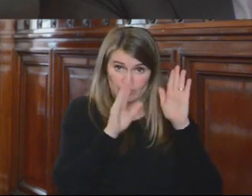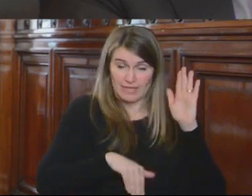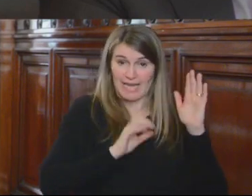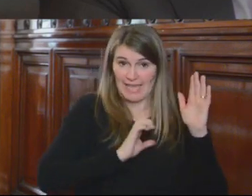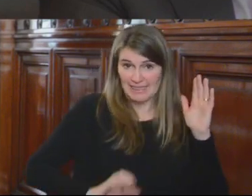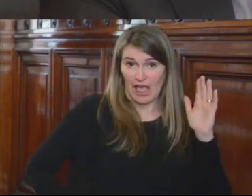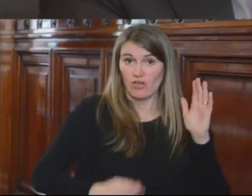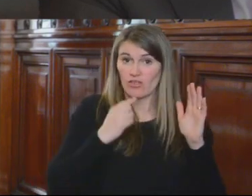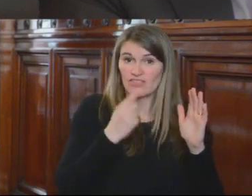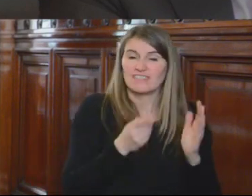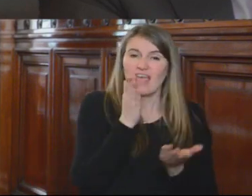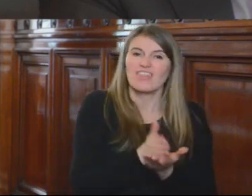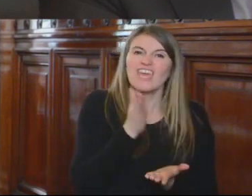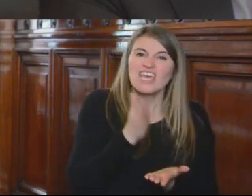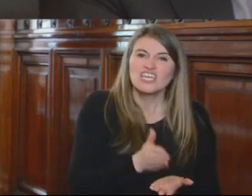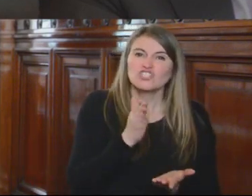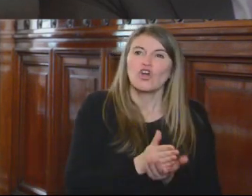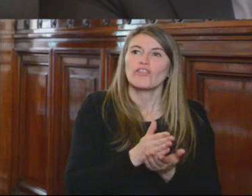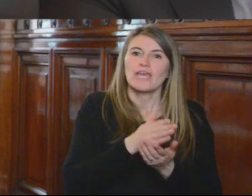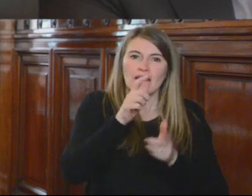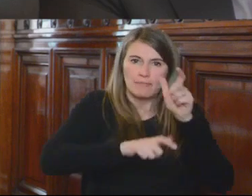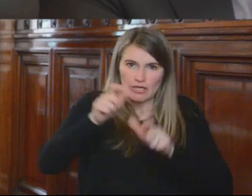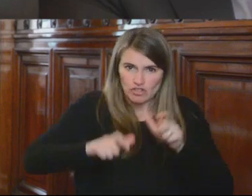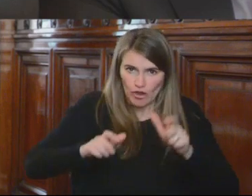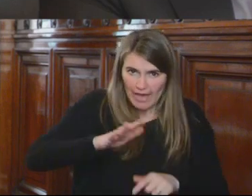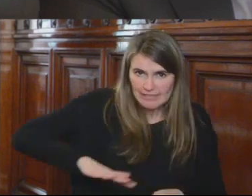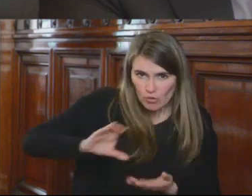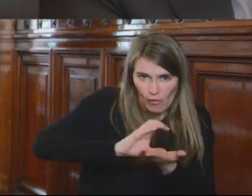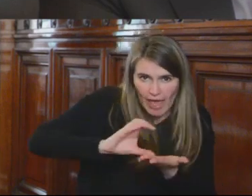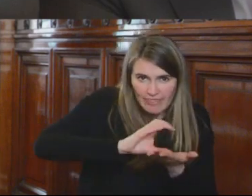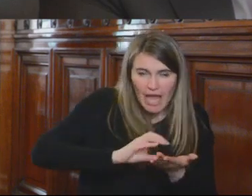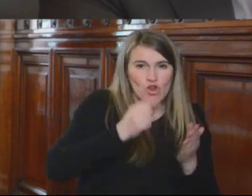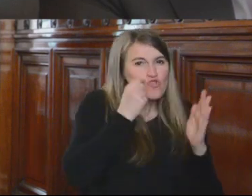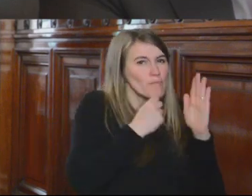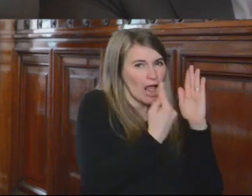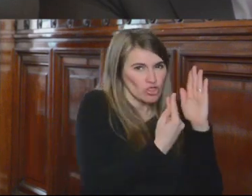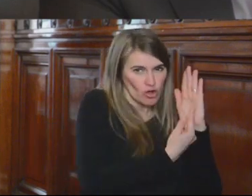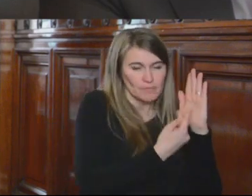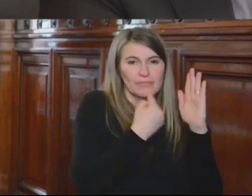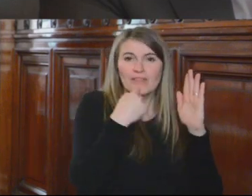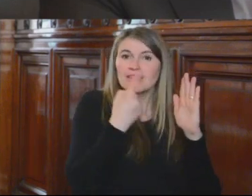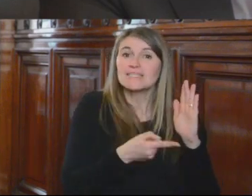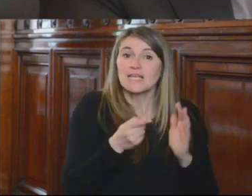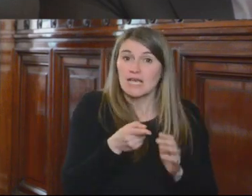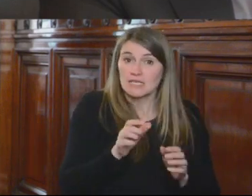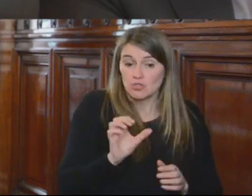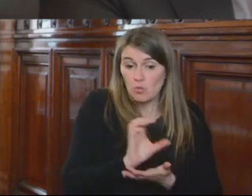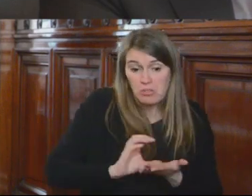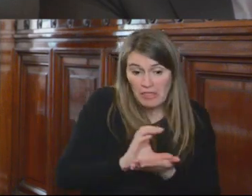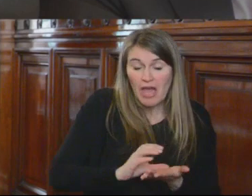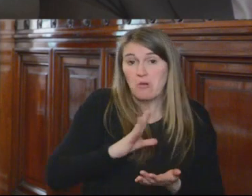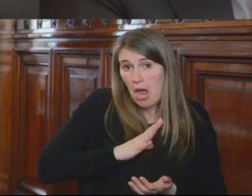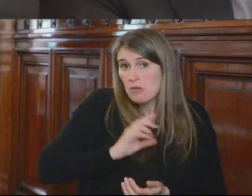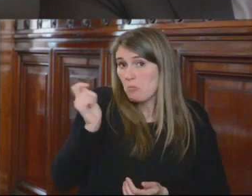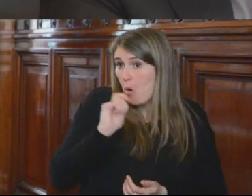derivado en el derecho de la ciudadanía, en su numeral 2 refiere que los ciudadanos ejercen funciones públicas sin otro requisito